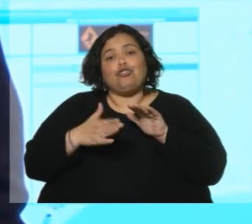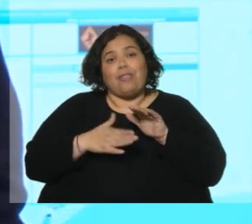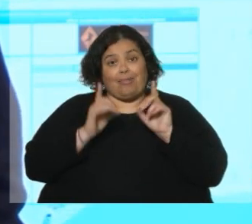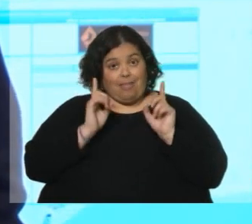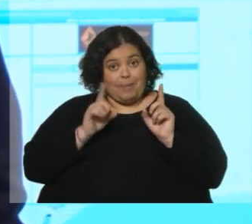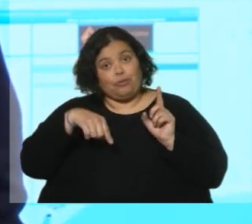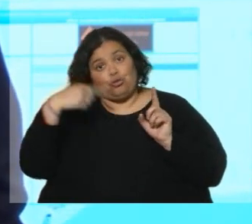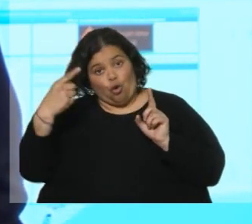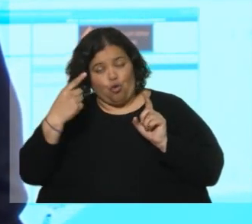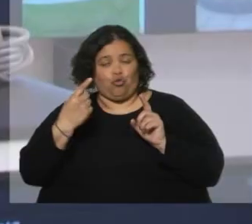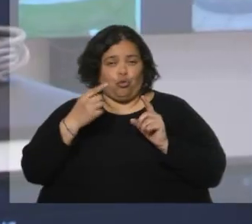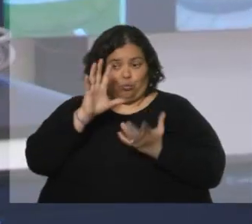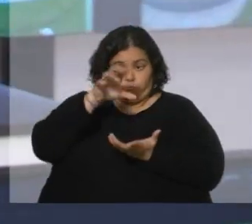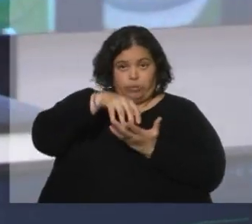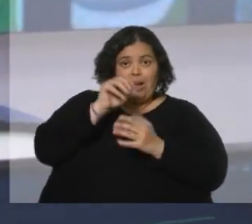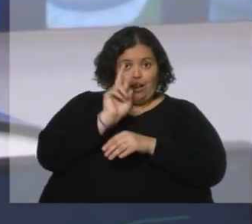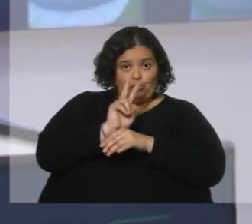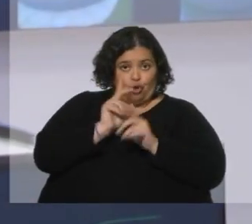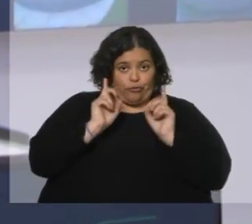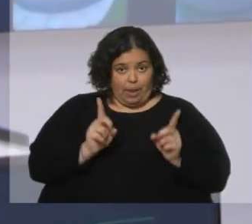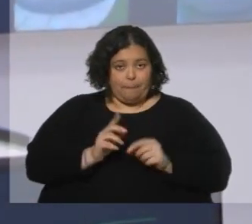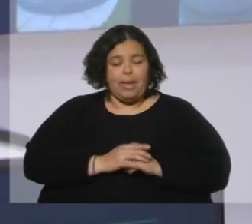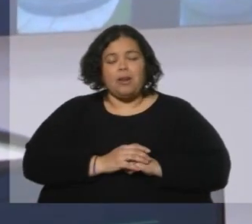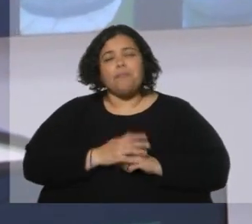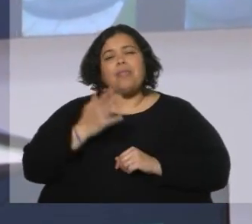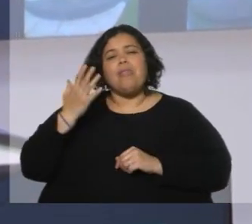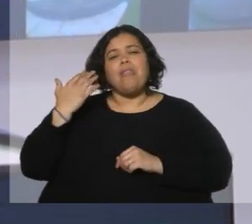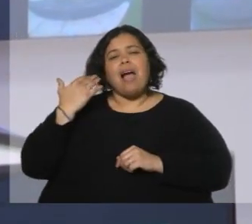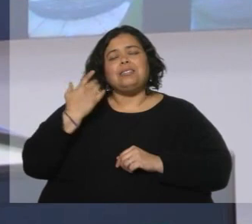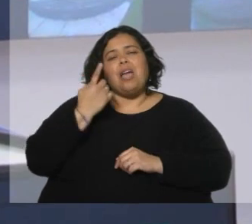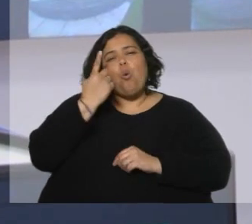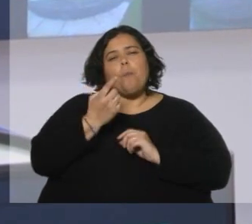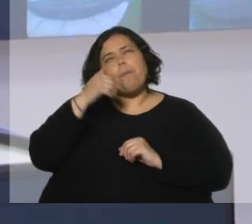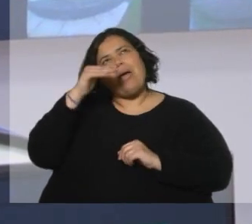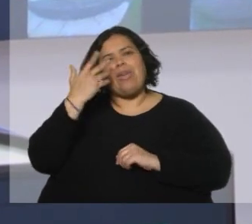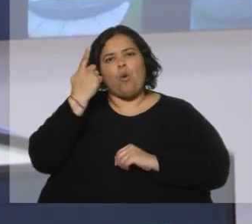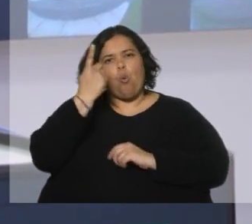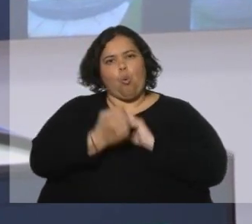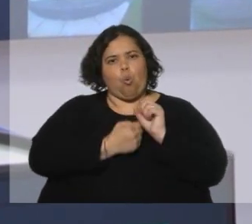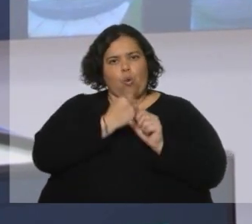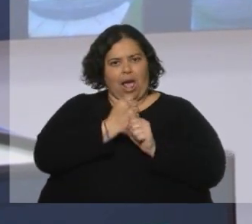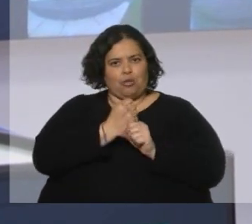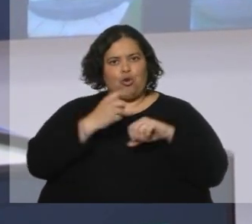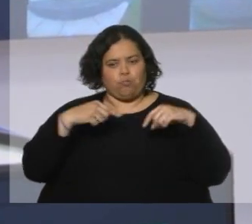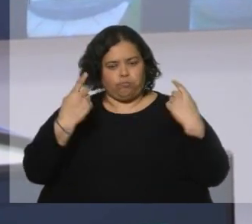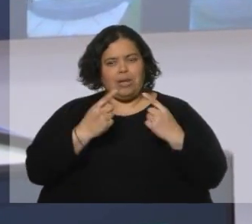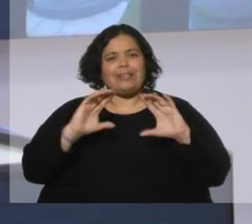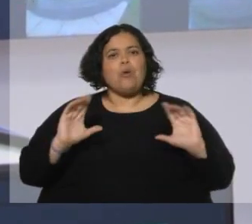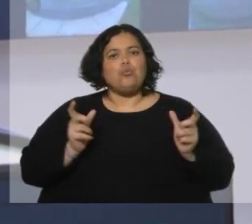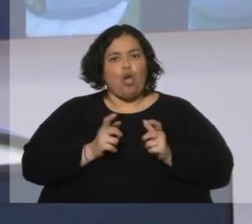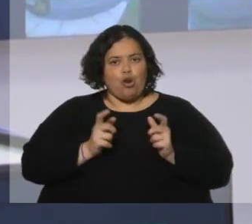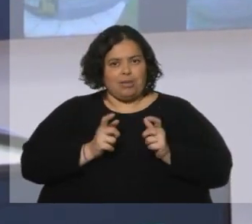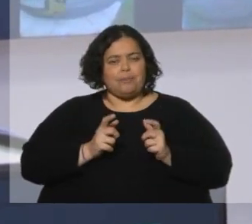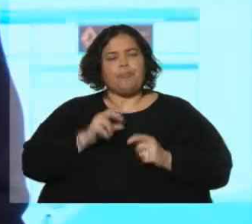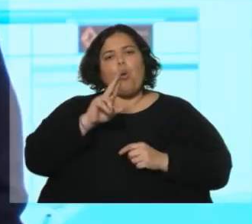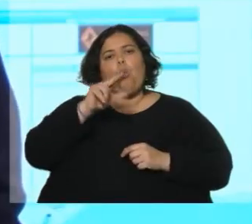nuestro centro, desde hace más de un año que hemos estado en reuniones con la